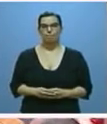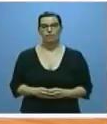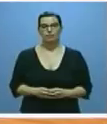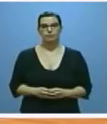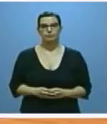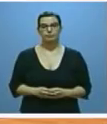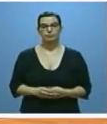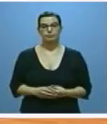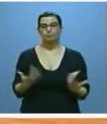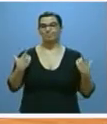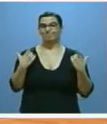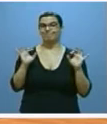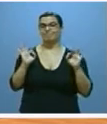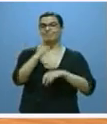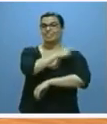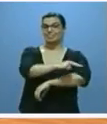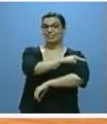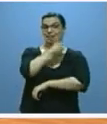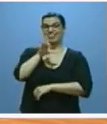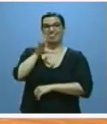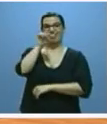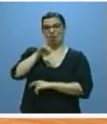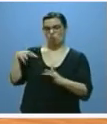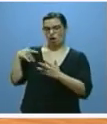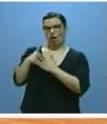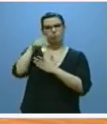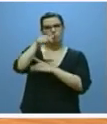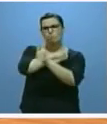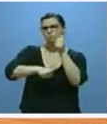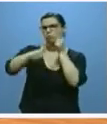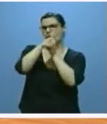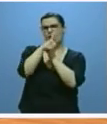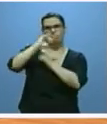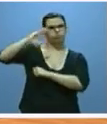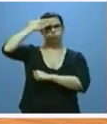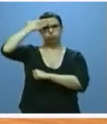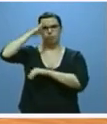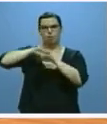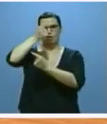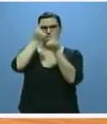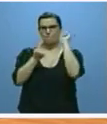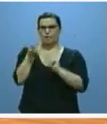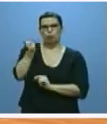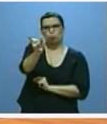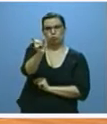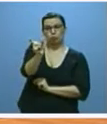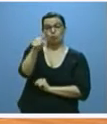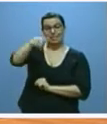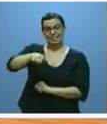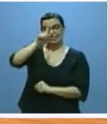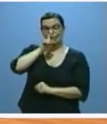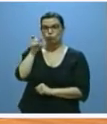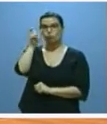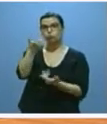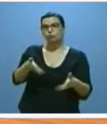La sanidad es desde hace 15 años la gran prioridad presupuestaria de la Junta. En 2017 cuenta con una